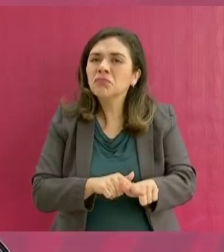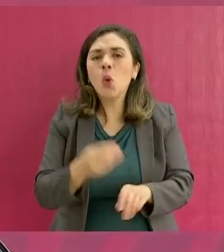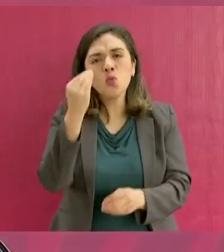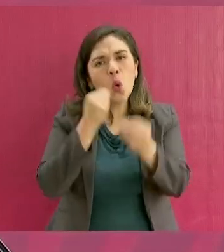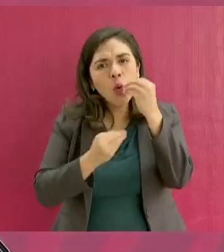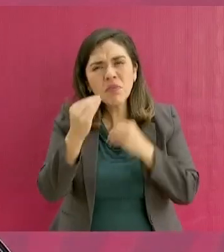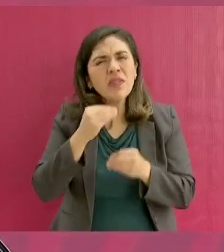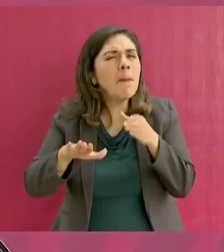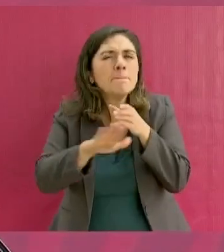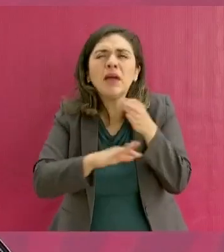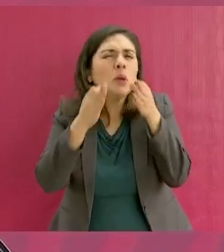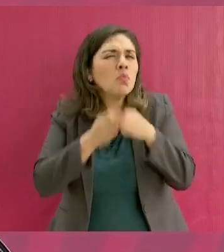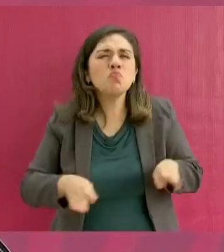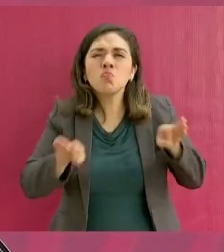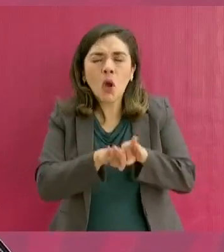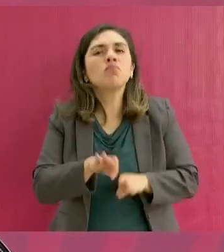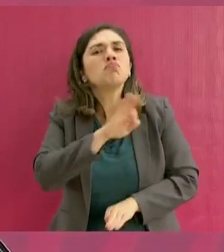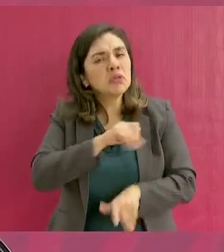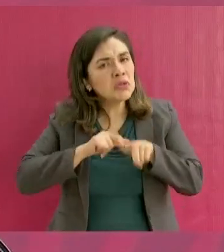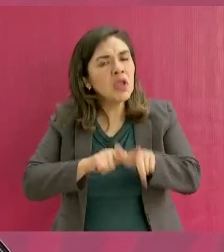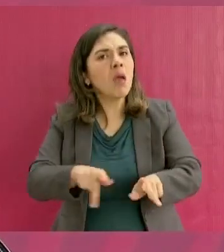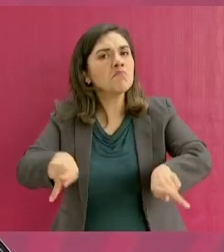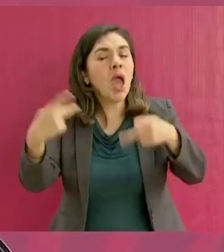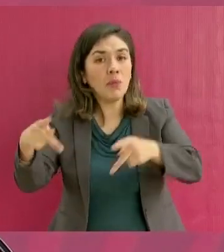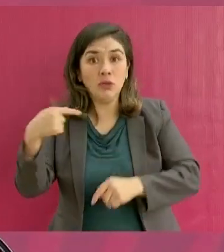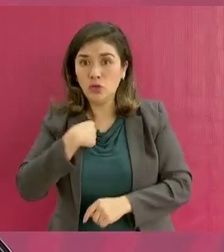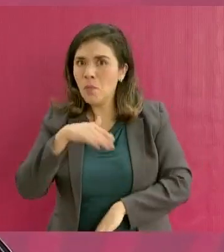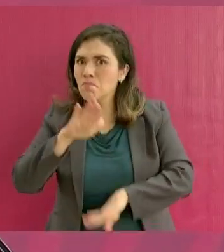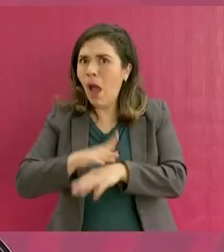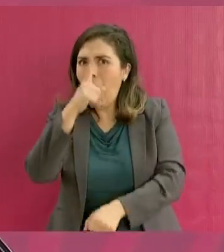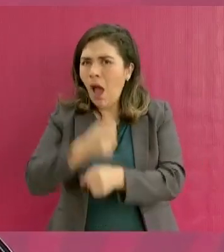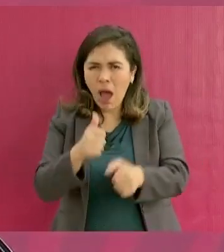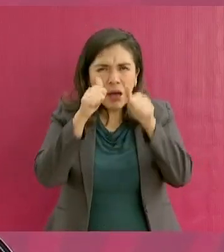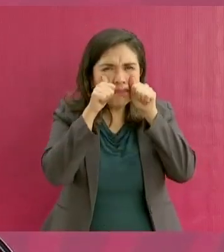básicos. Yo estoy pendiente,